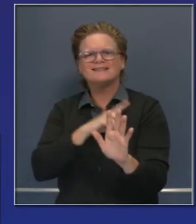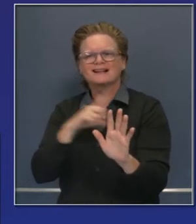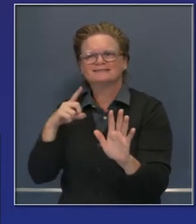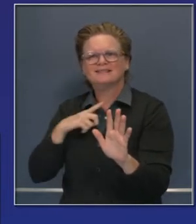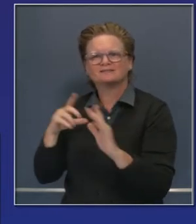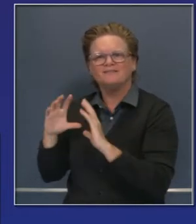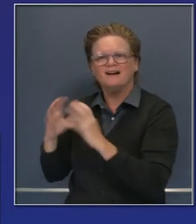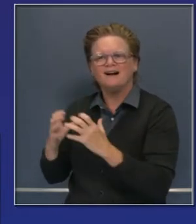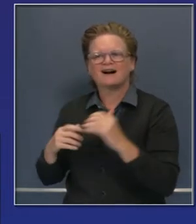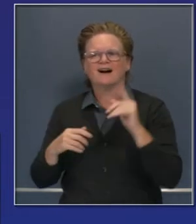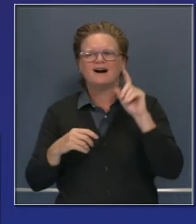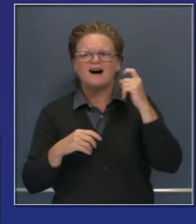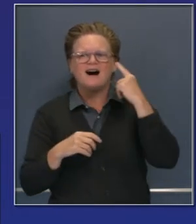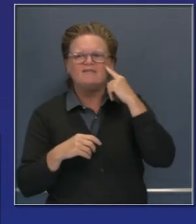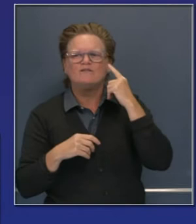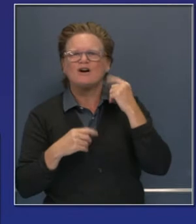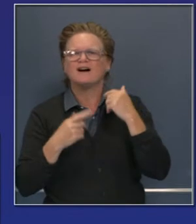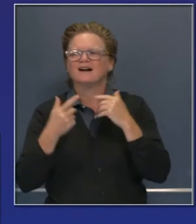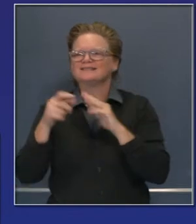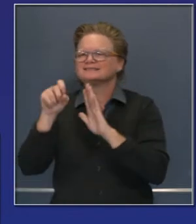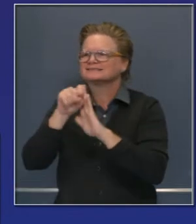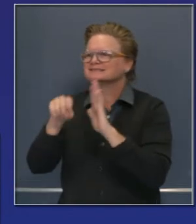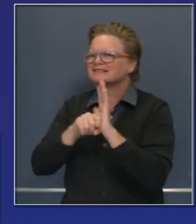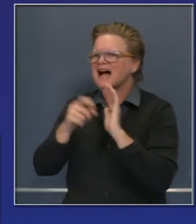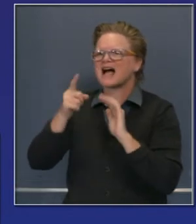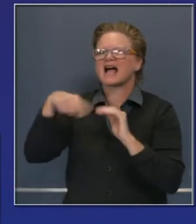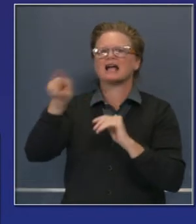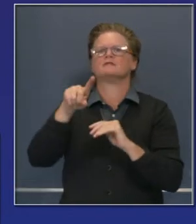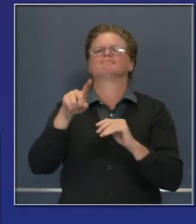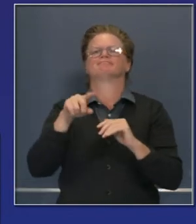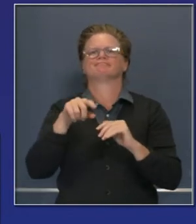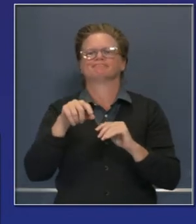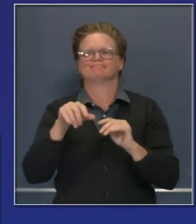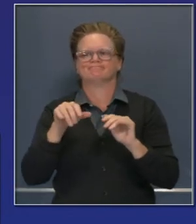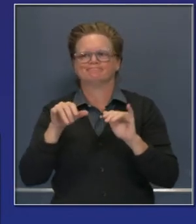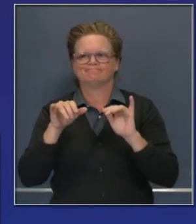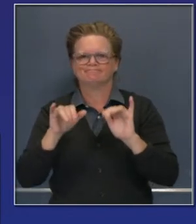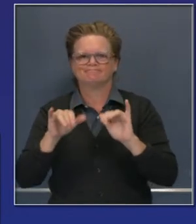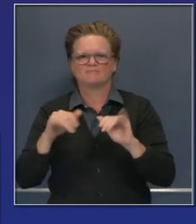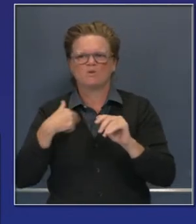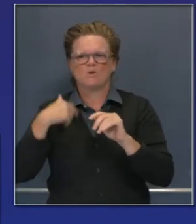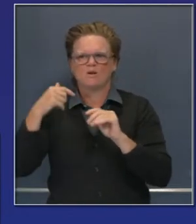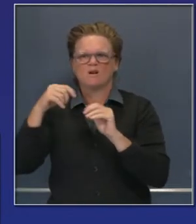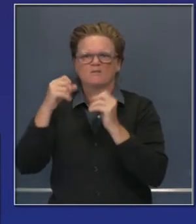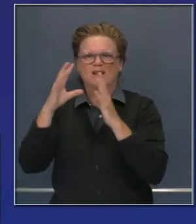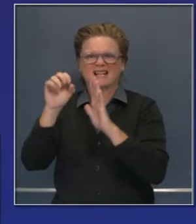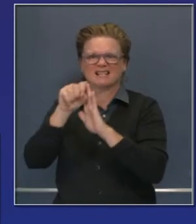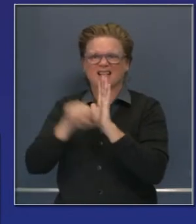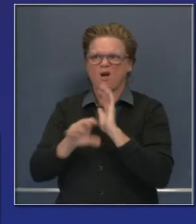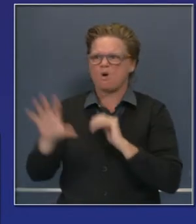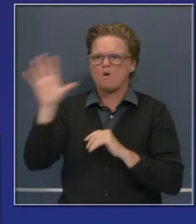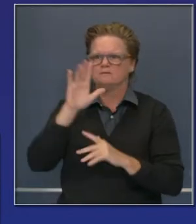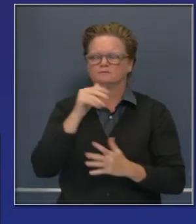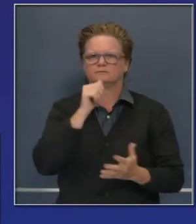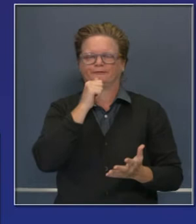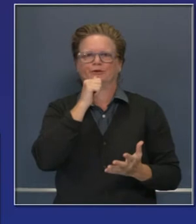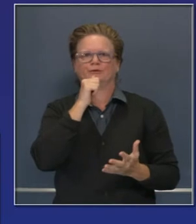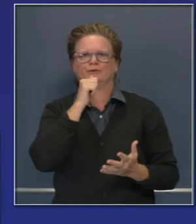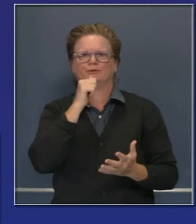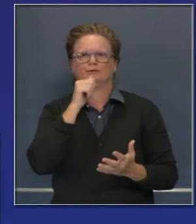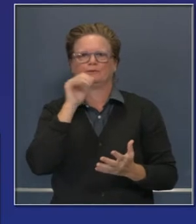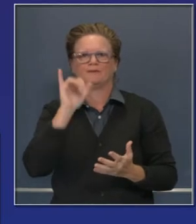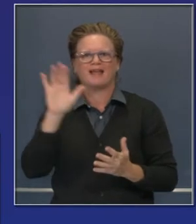legislaturas en todos los estados del país en relación al número de casos históricos que tenemos que